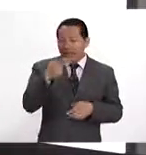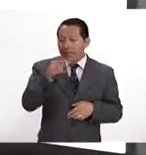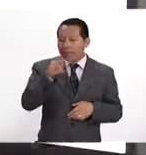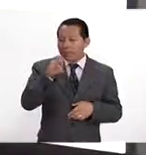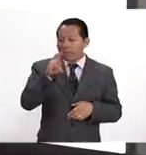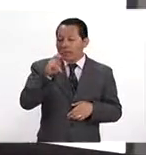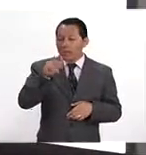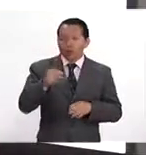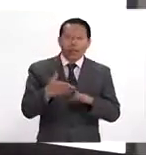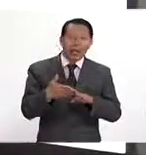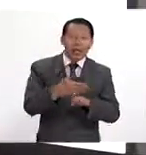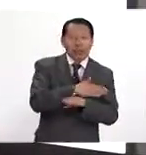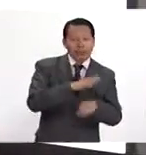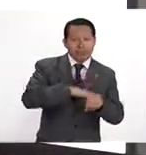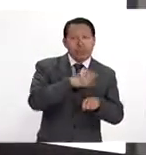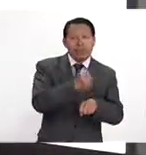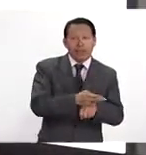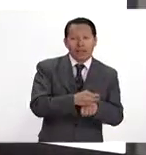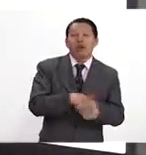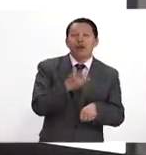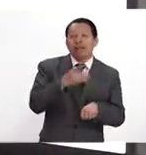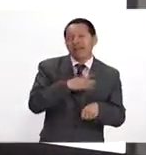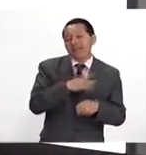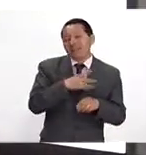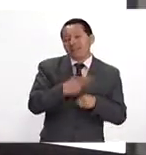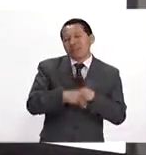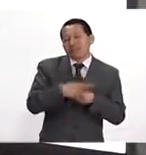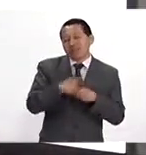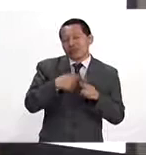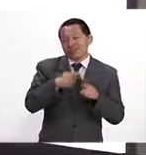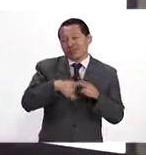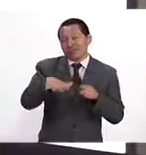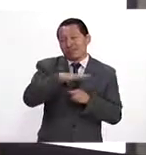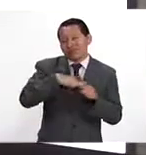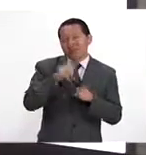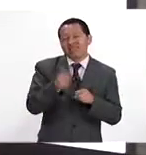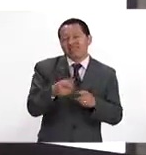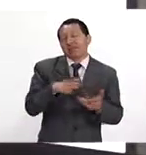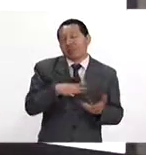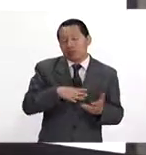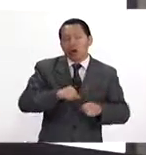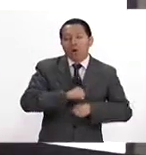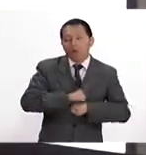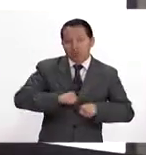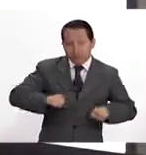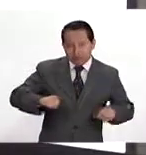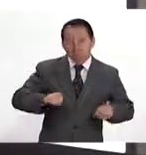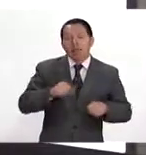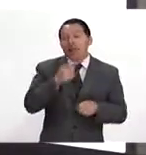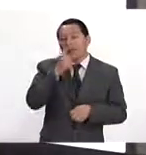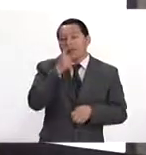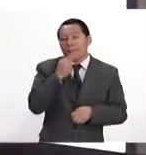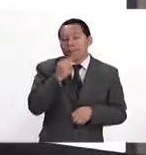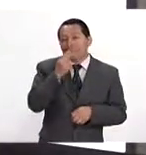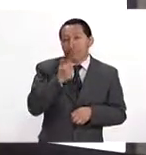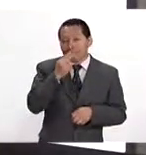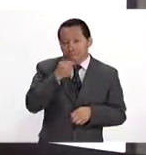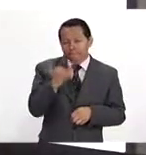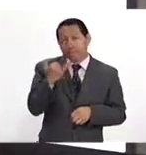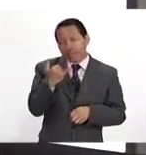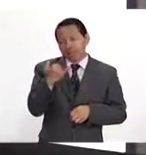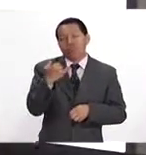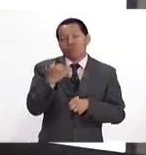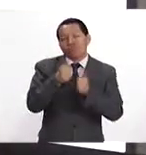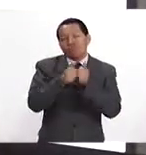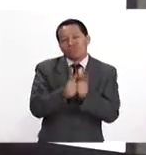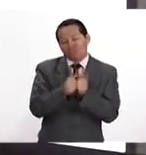manera más temprana debido al aumento de los factores de riesgo, sobre todo obesidad, diabetes y el sedentarismo. ¿Qué es la hipertensión?